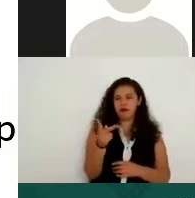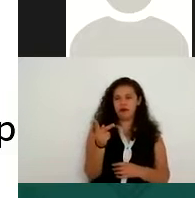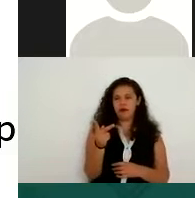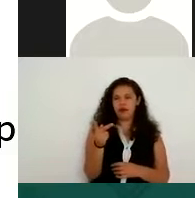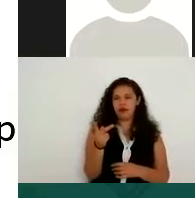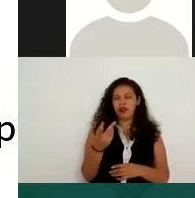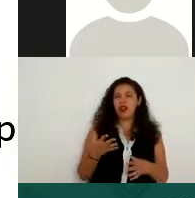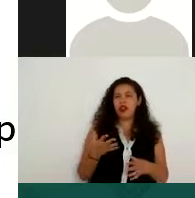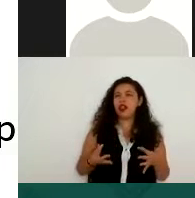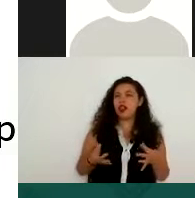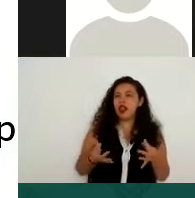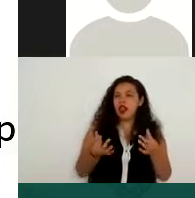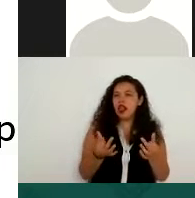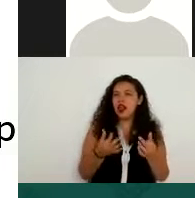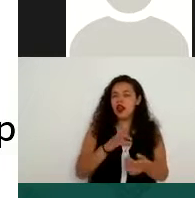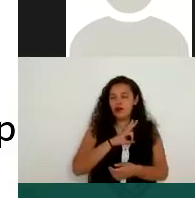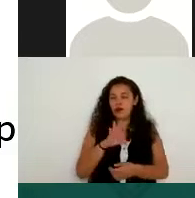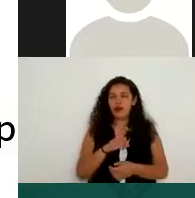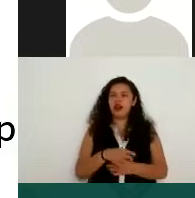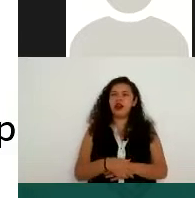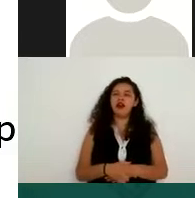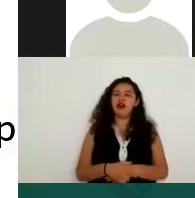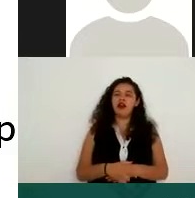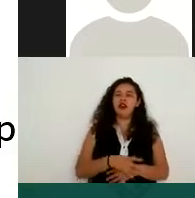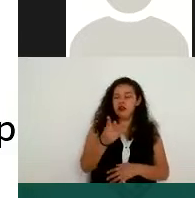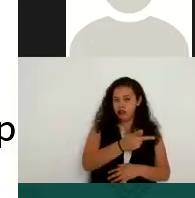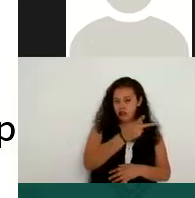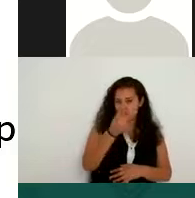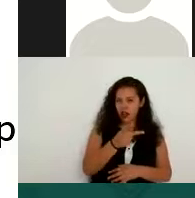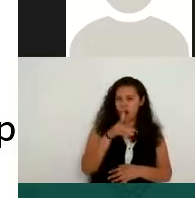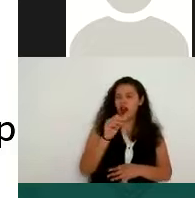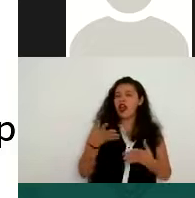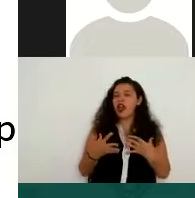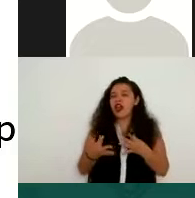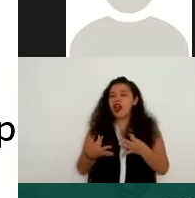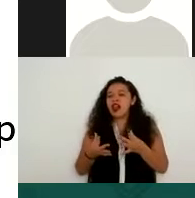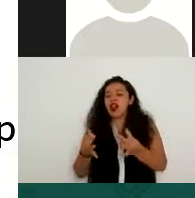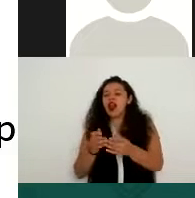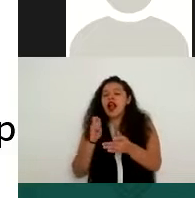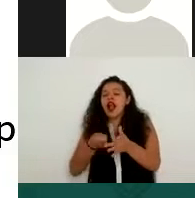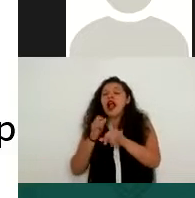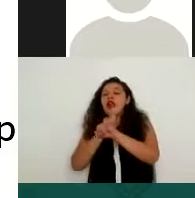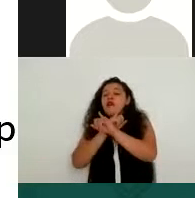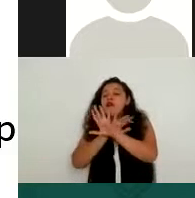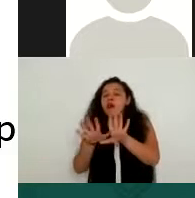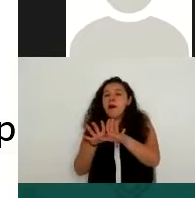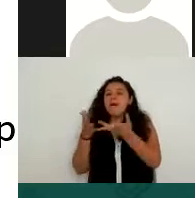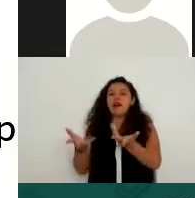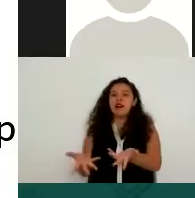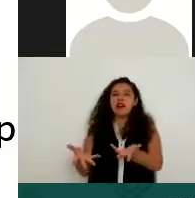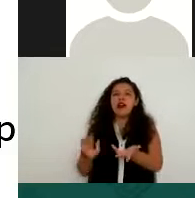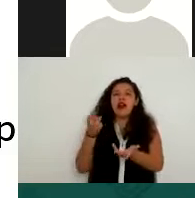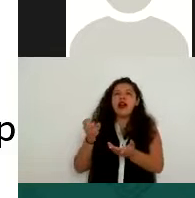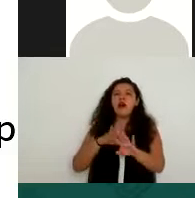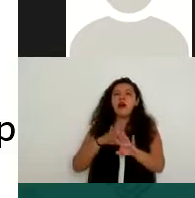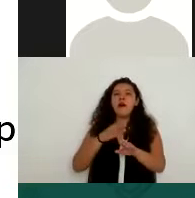más bien, lo que se considera sensible como tal es el dato. No precisamente solicitarlo, sino el dato en sí, la información